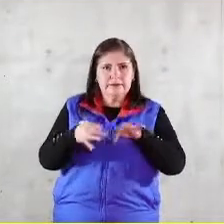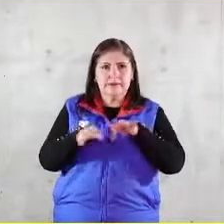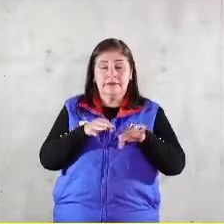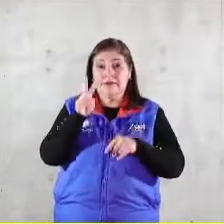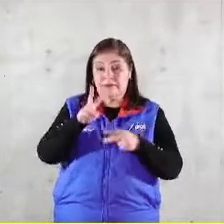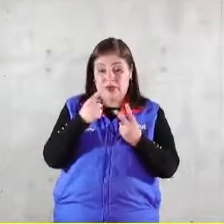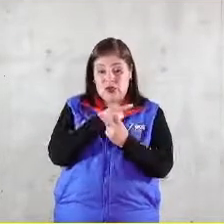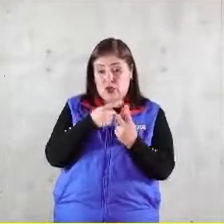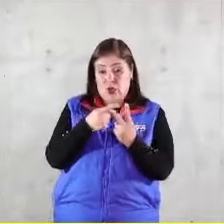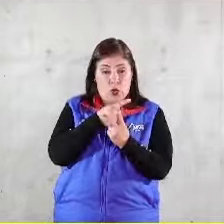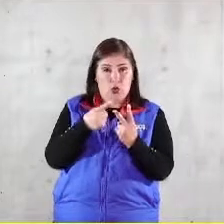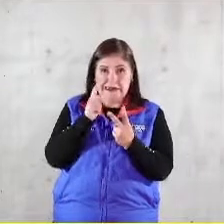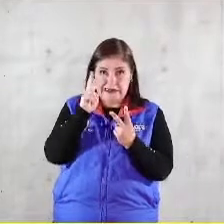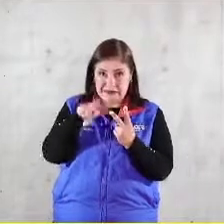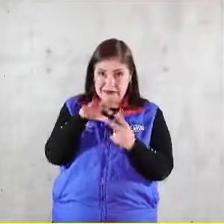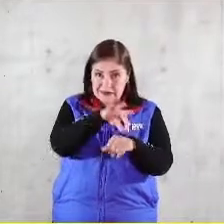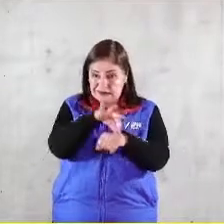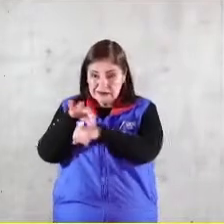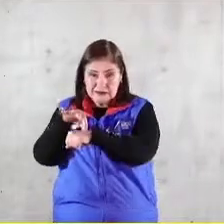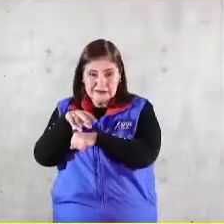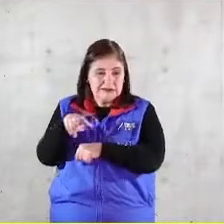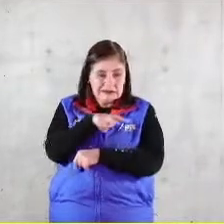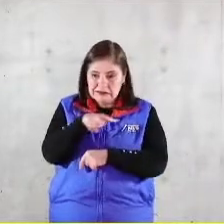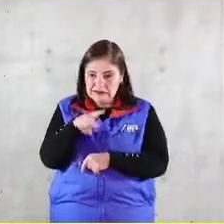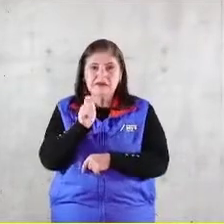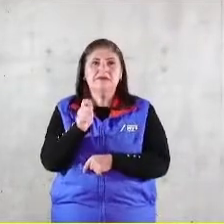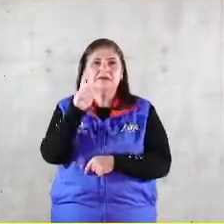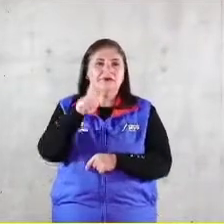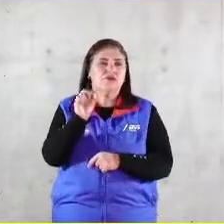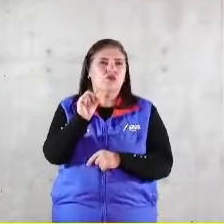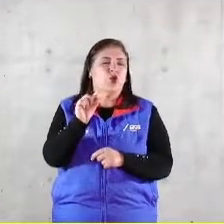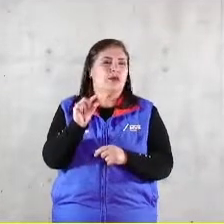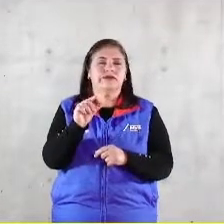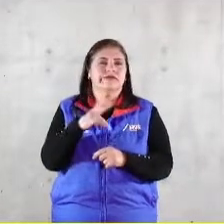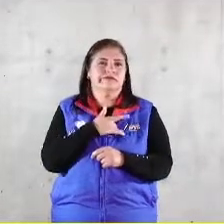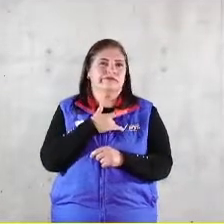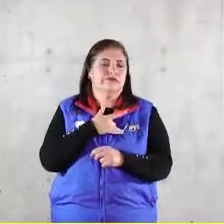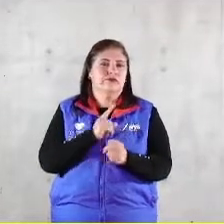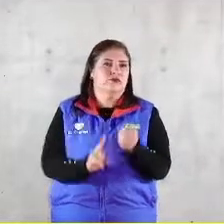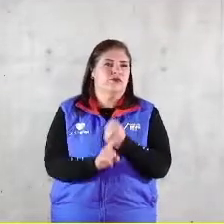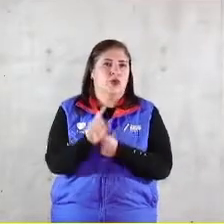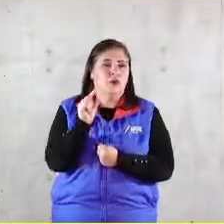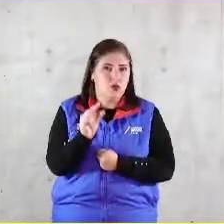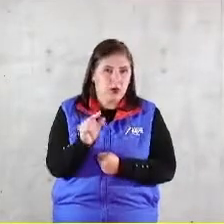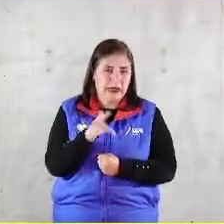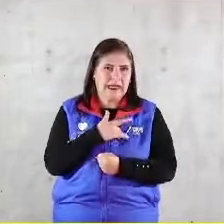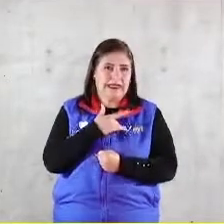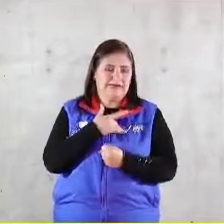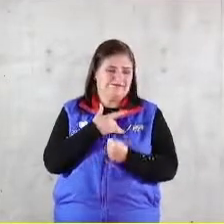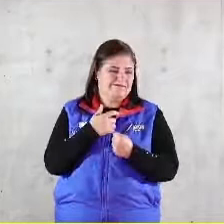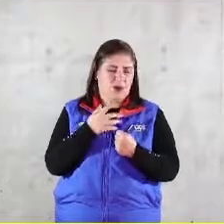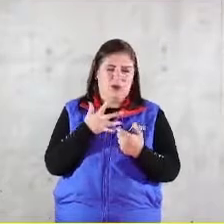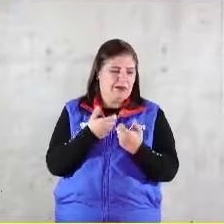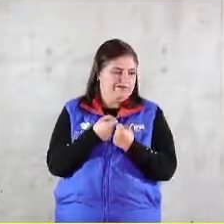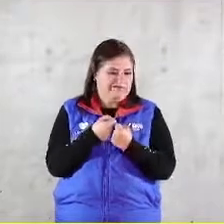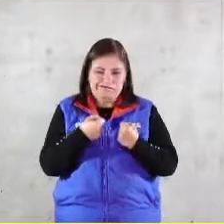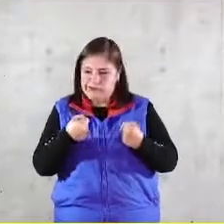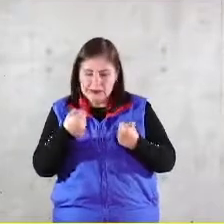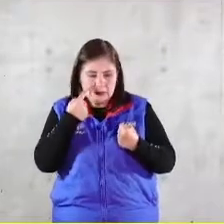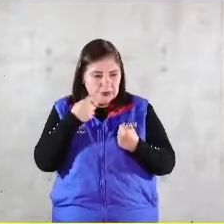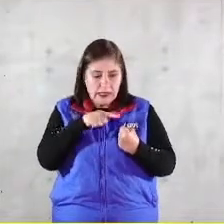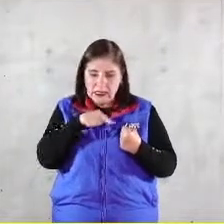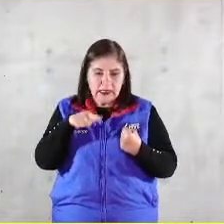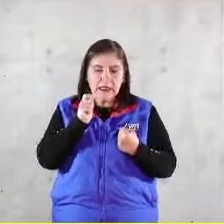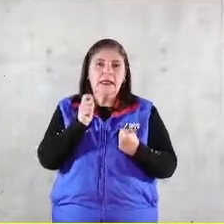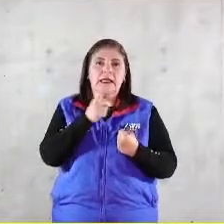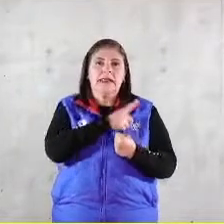están en tensión y por desgracia en el mundo actual hemos decidido romper esa tensión gestionando solamente